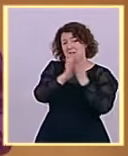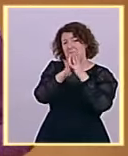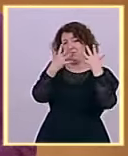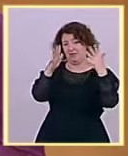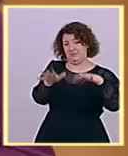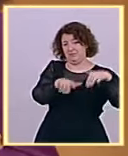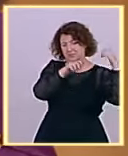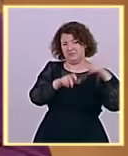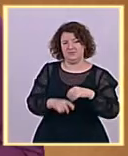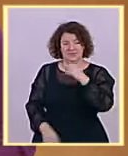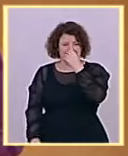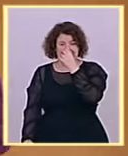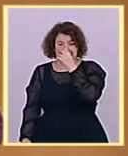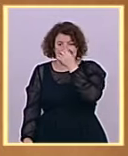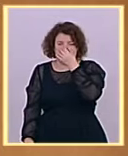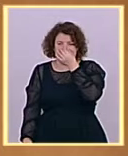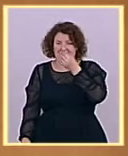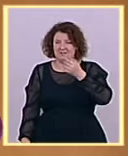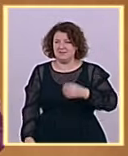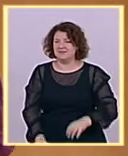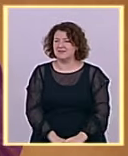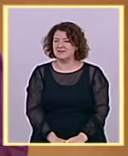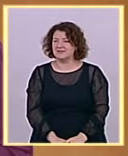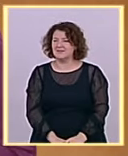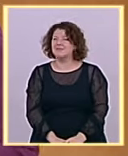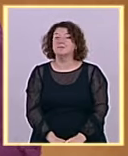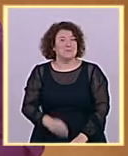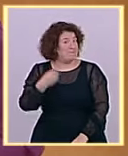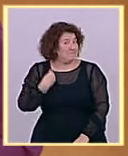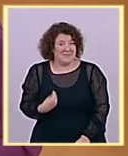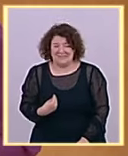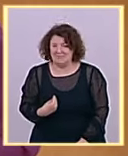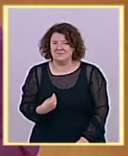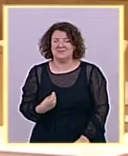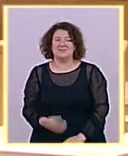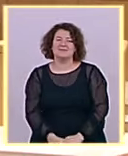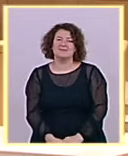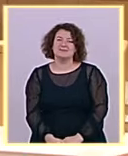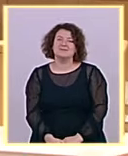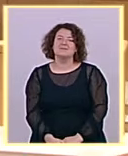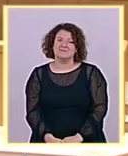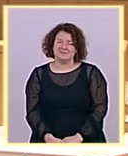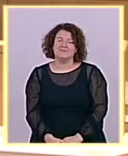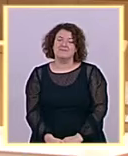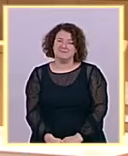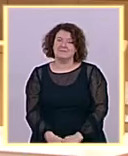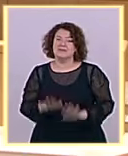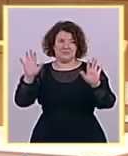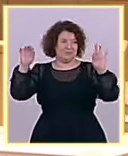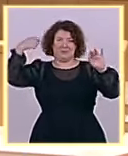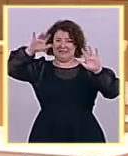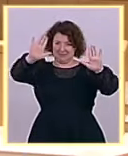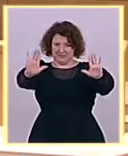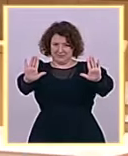Señorías, un momento. La misma palabra. Por eso decía... Señora ministra, espere un momento, por favor. Señorías, señorías, por favor.